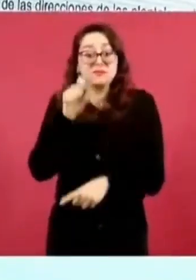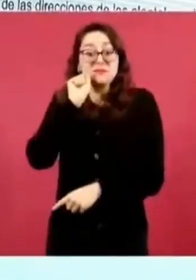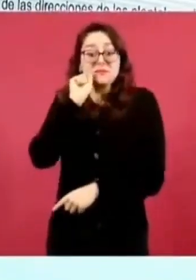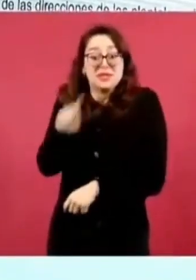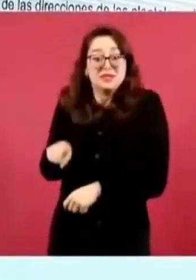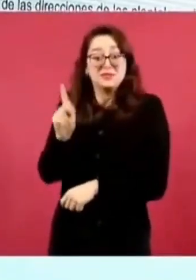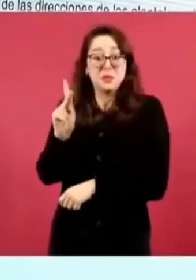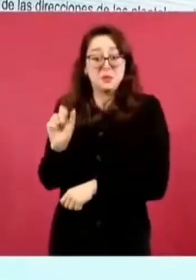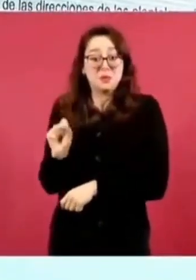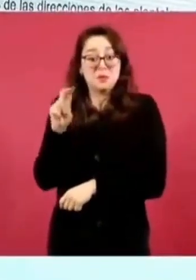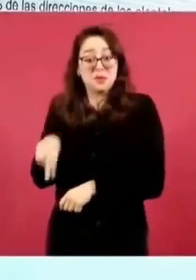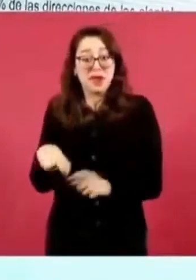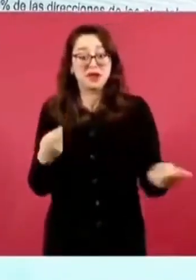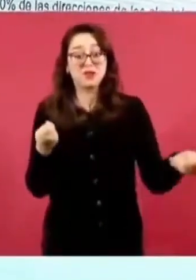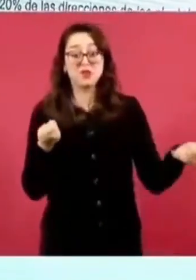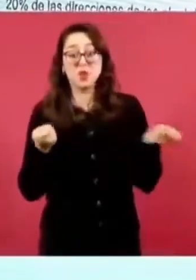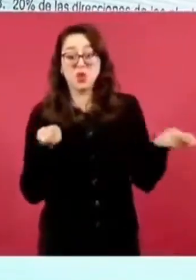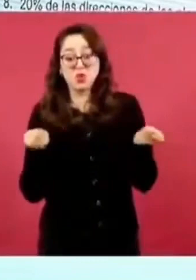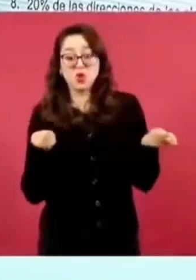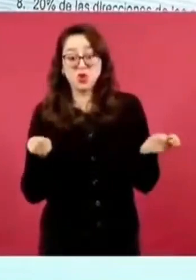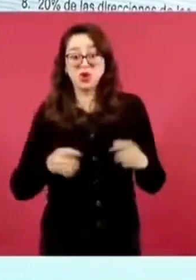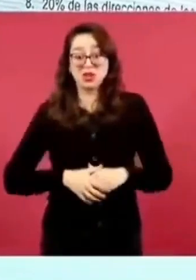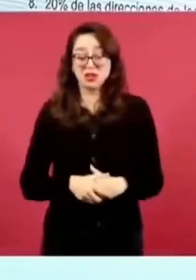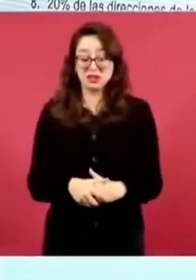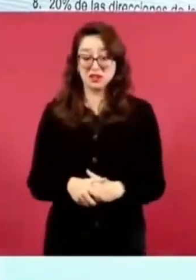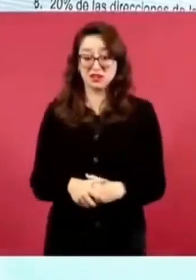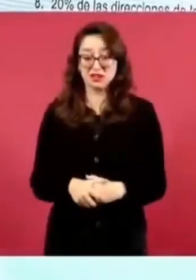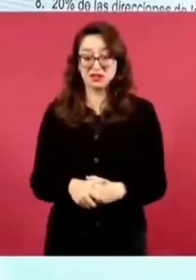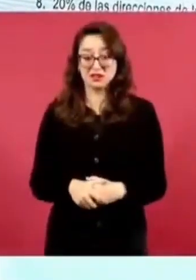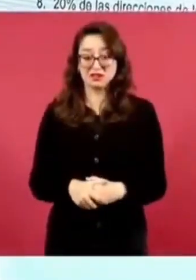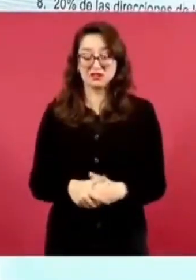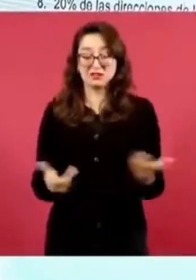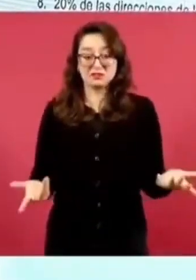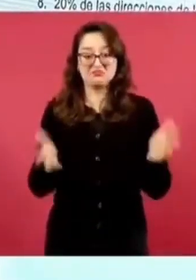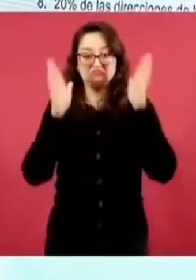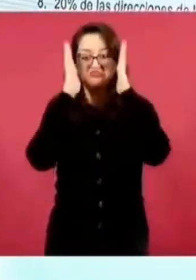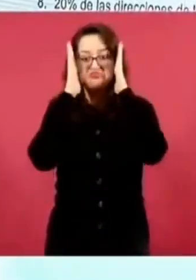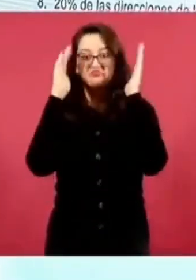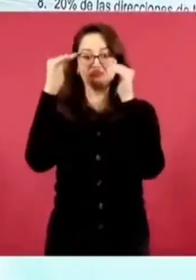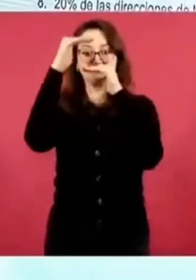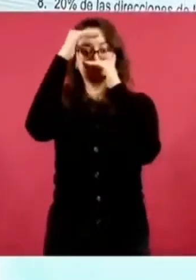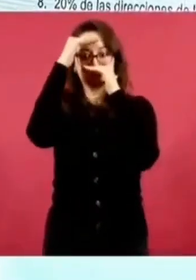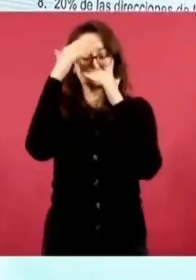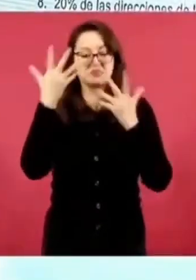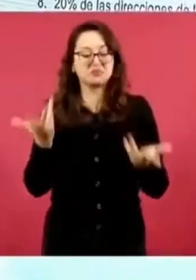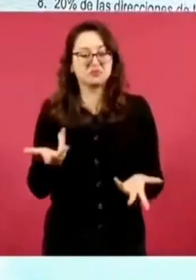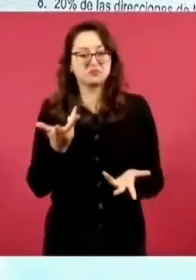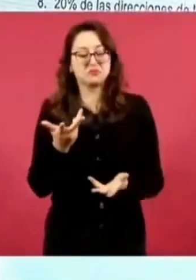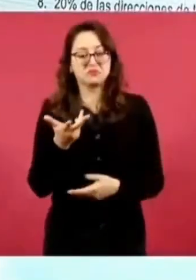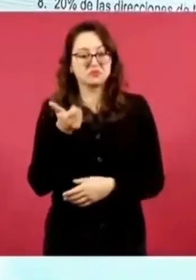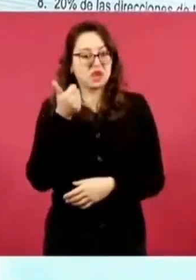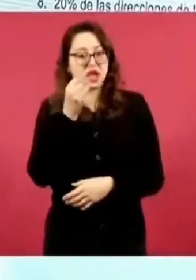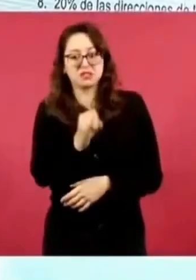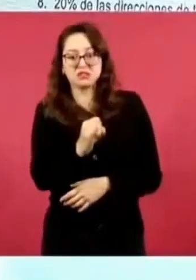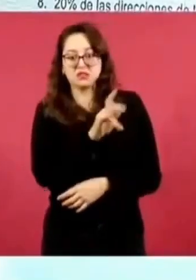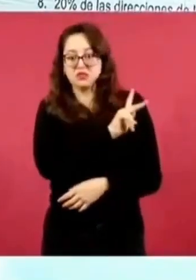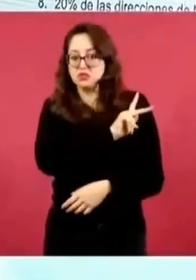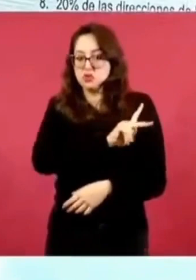conservadora, la mayoría, todos.